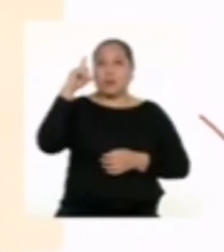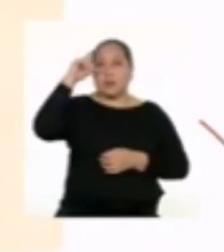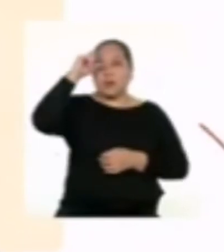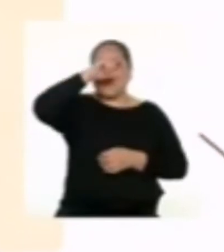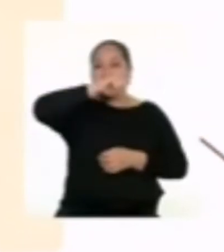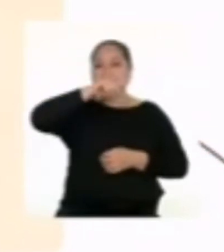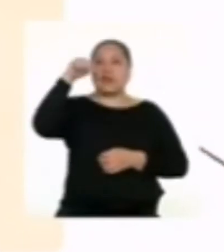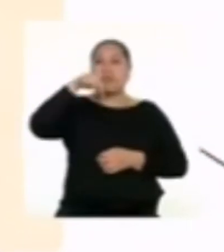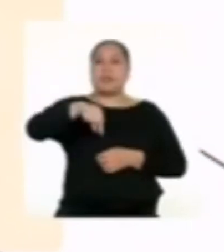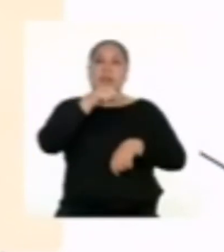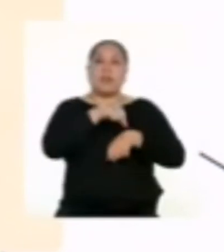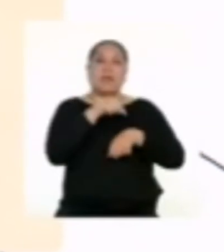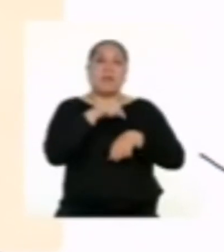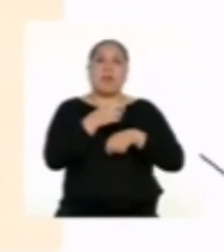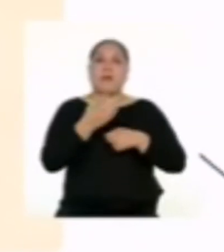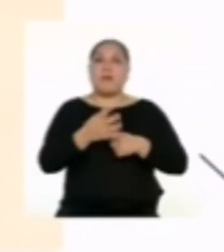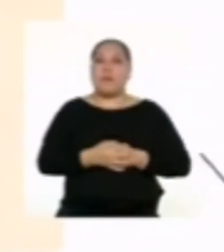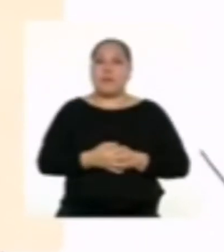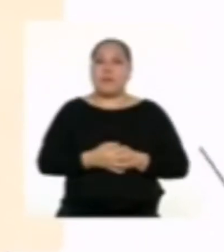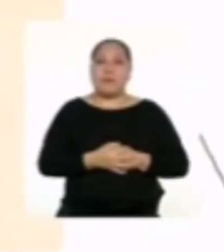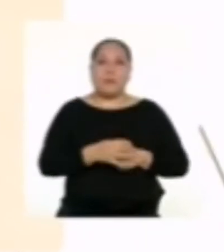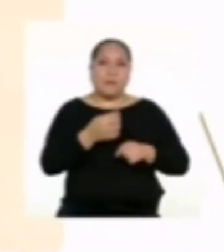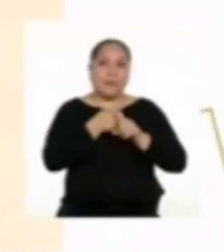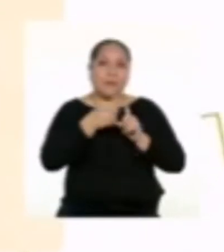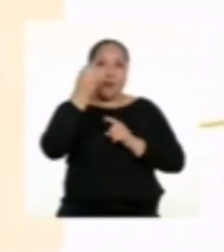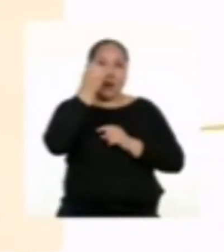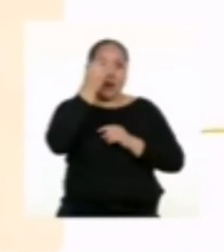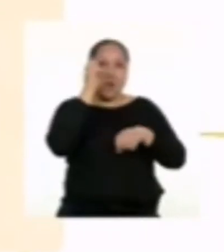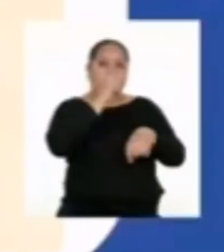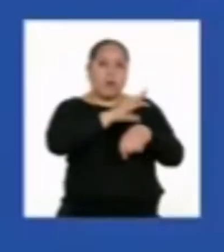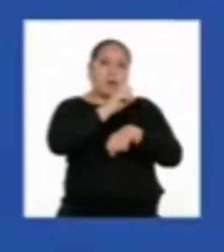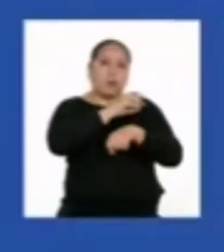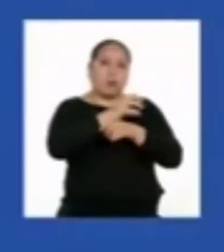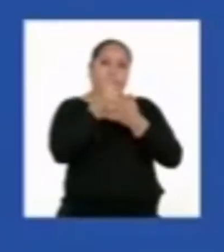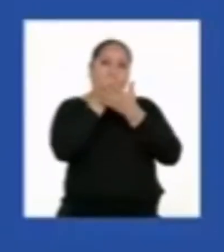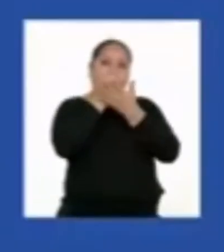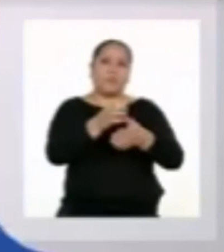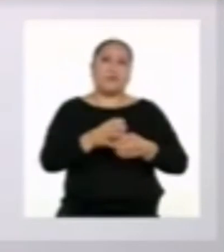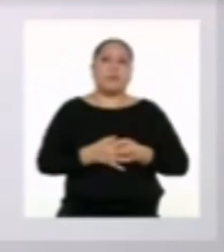sus dificultades en estos momentos, pero con algunos consejos útiles.